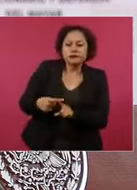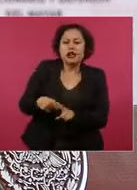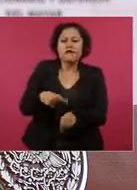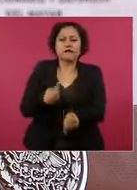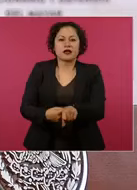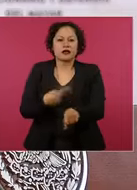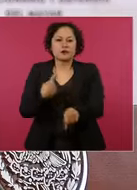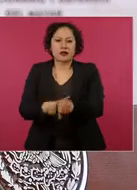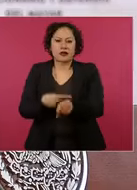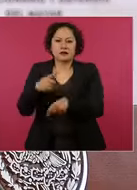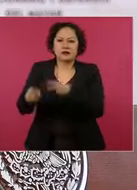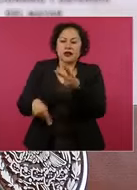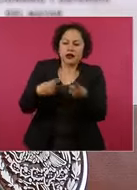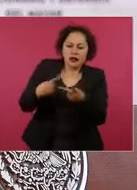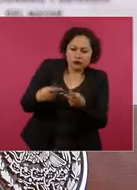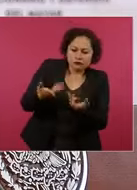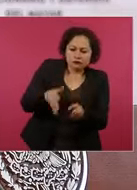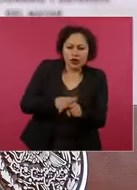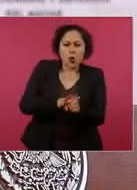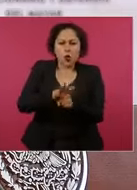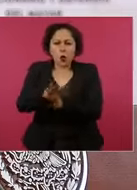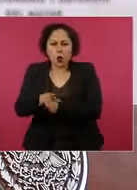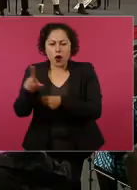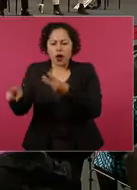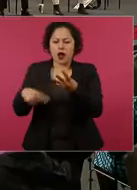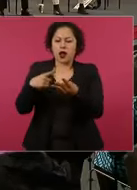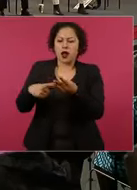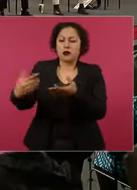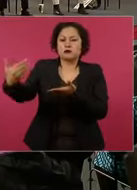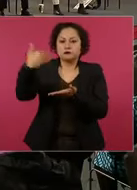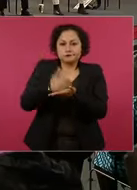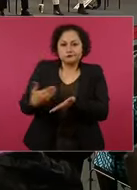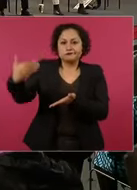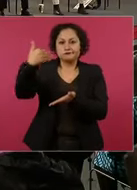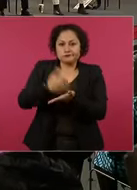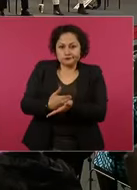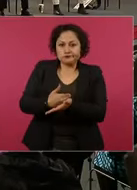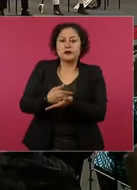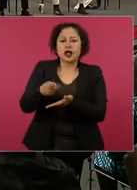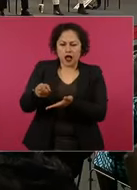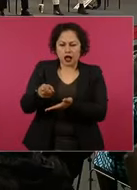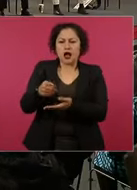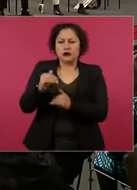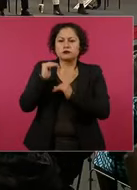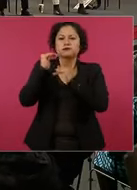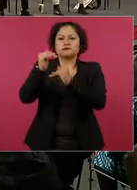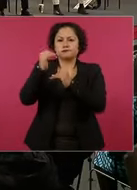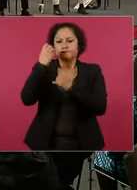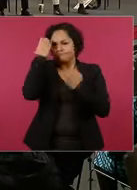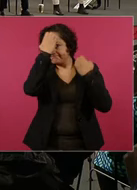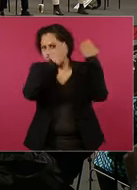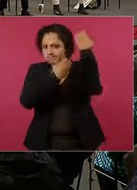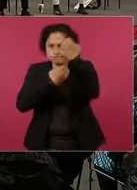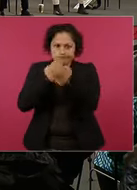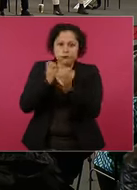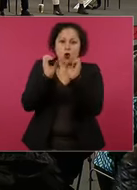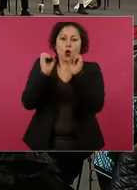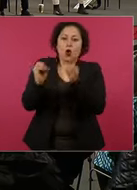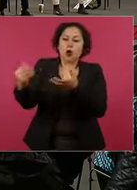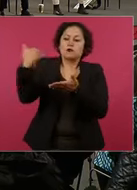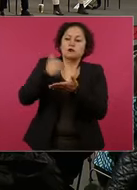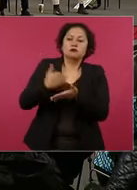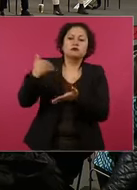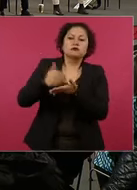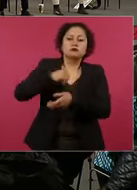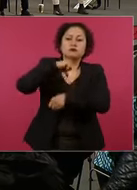limitado de medicamentos, un número limitado también de estudios de diagnóstico o intervenciones quirúrgicas. Pero además